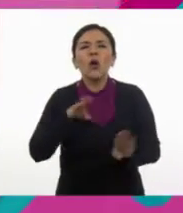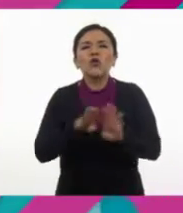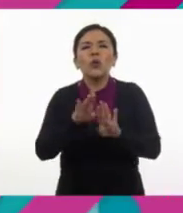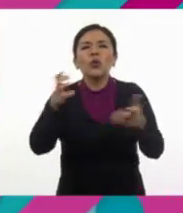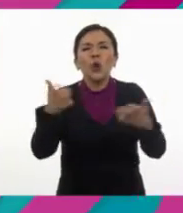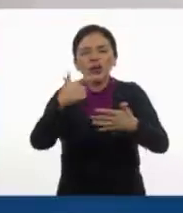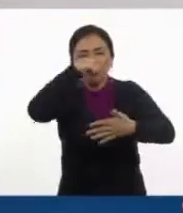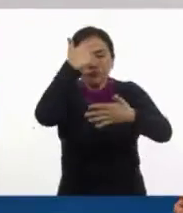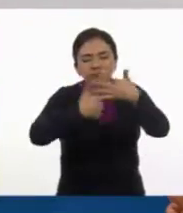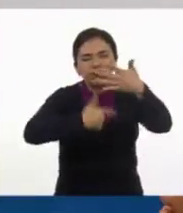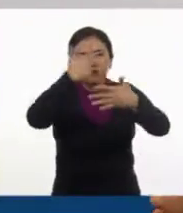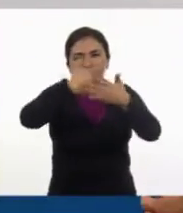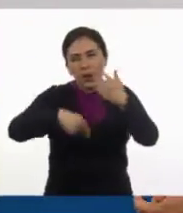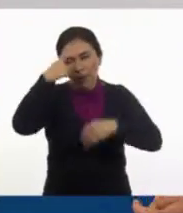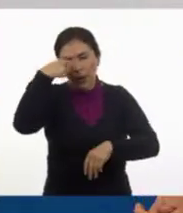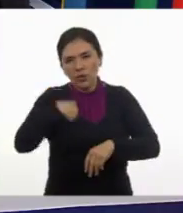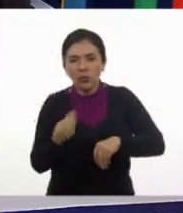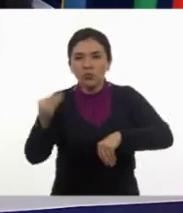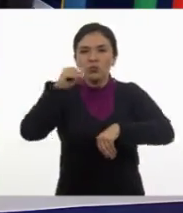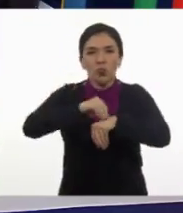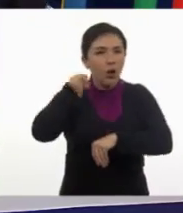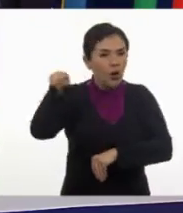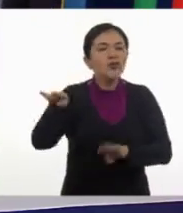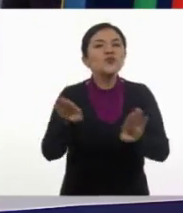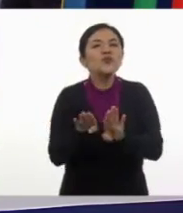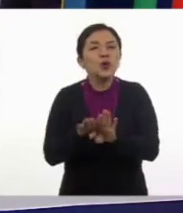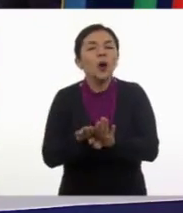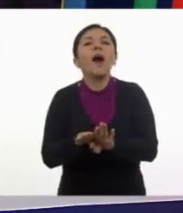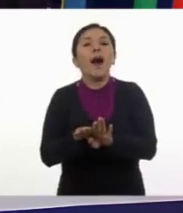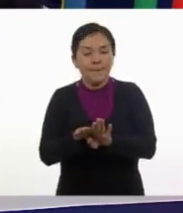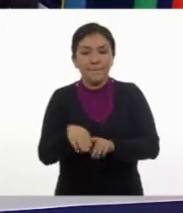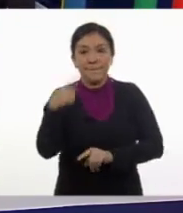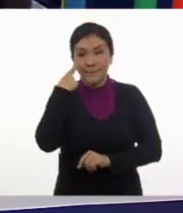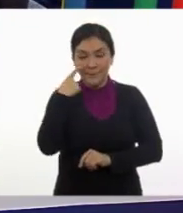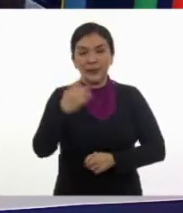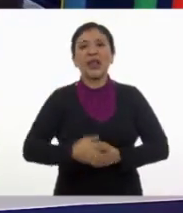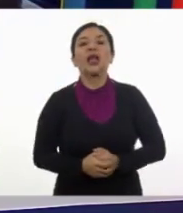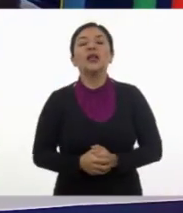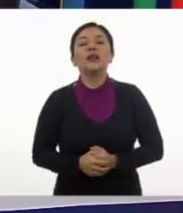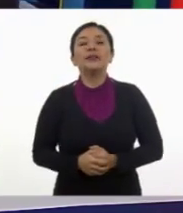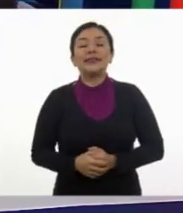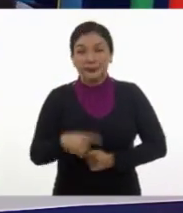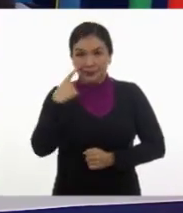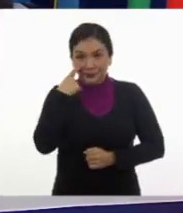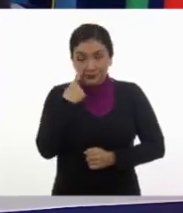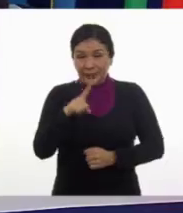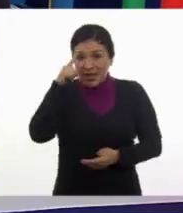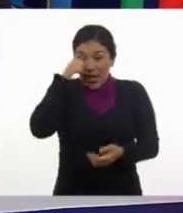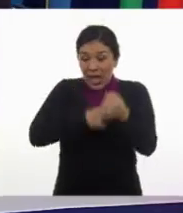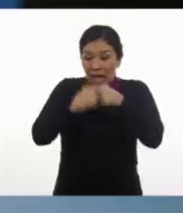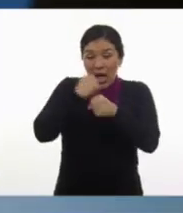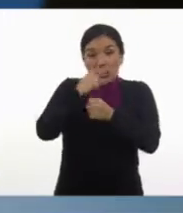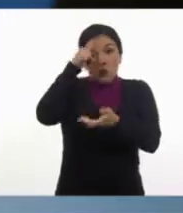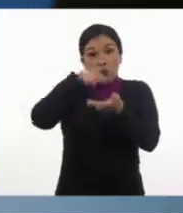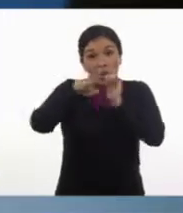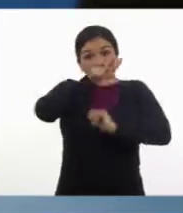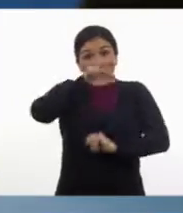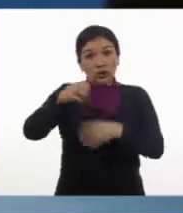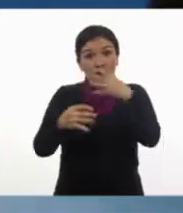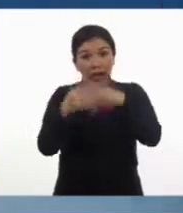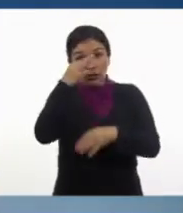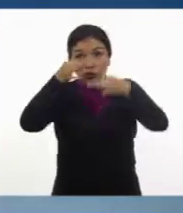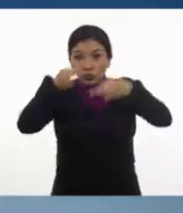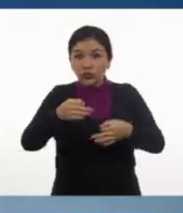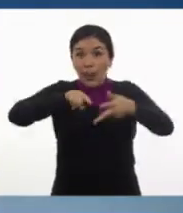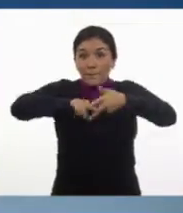operación para que yo la haga aquí? Claro, maestra. A ver. Bueno, en mil ochocientos catorce fue cuando se